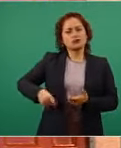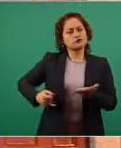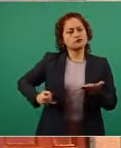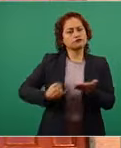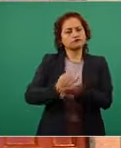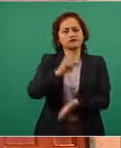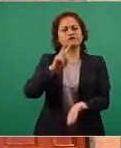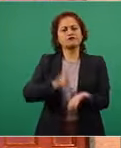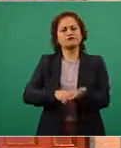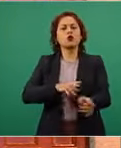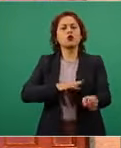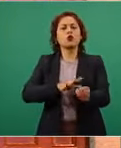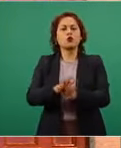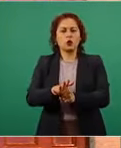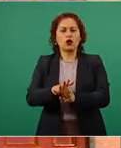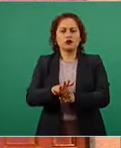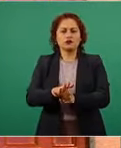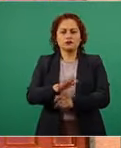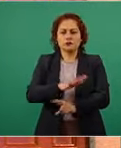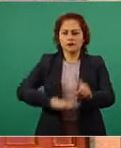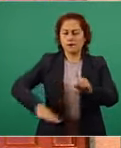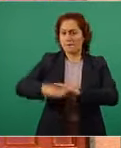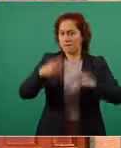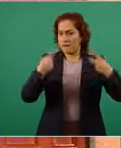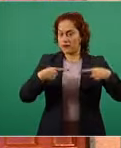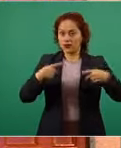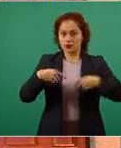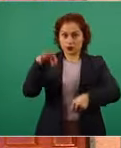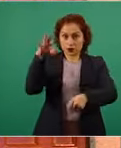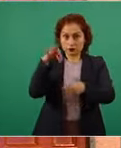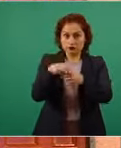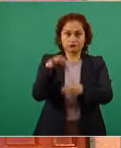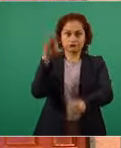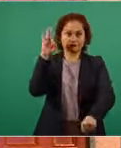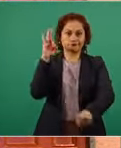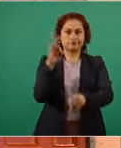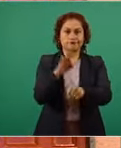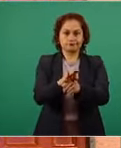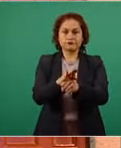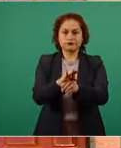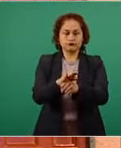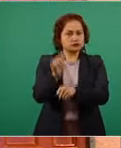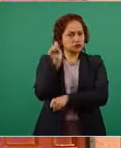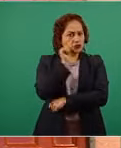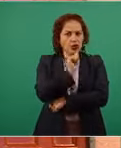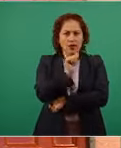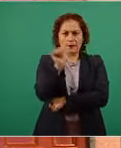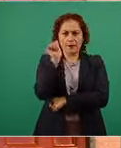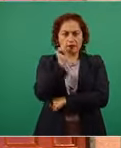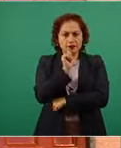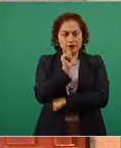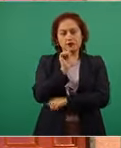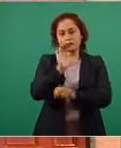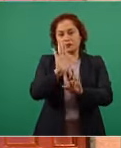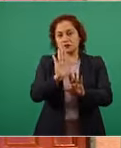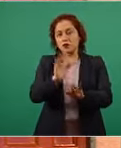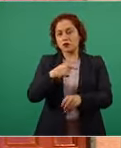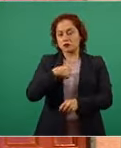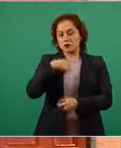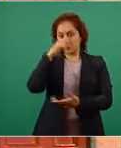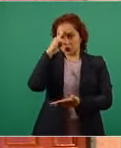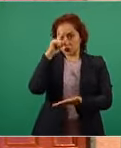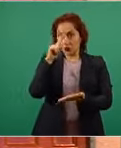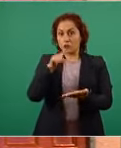respetado el voto público en todo y por todo y considero que